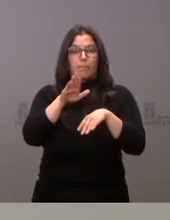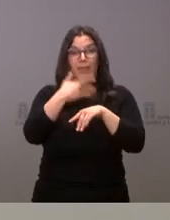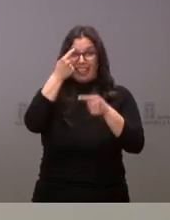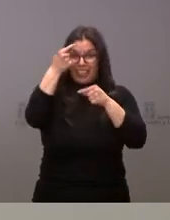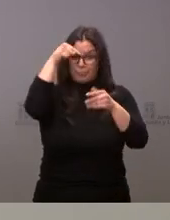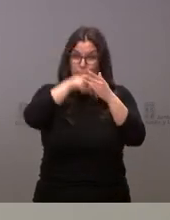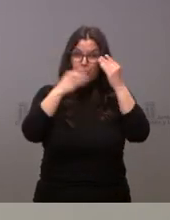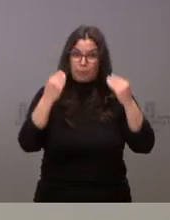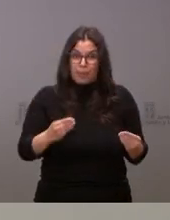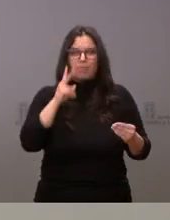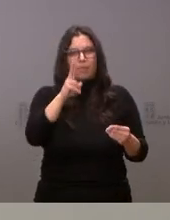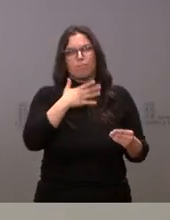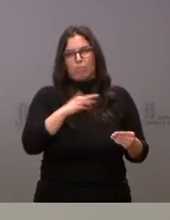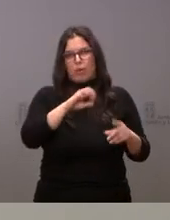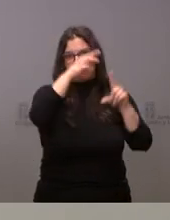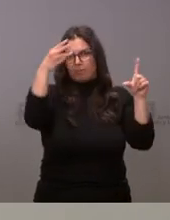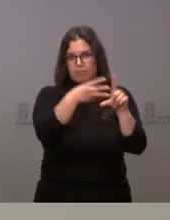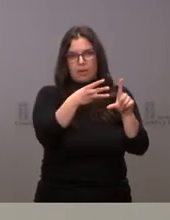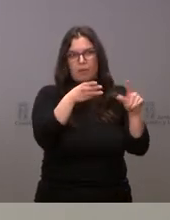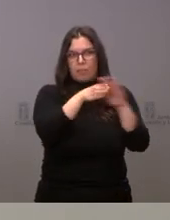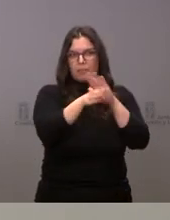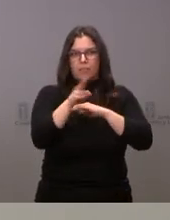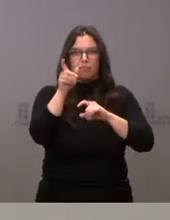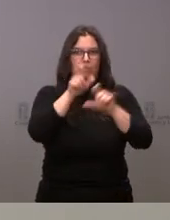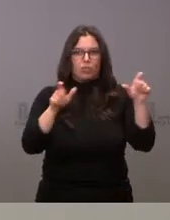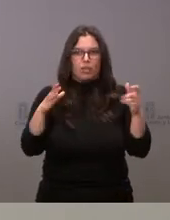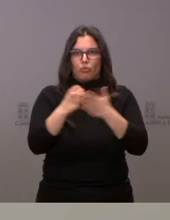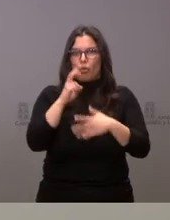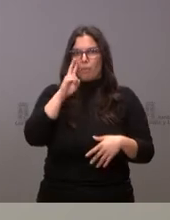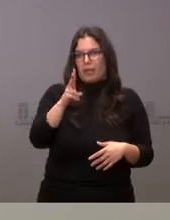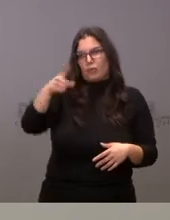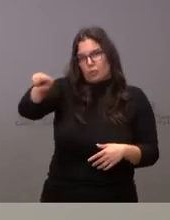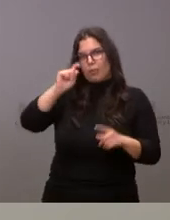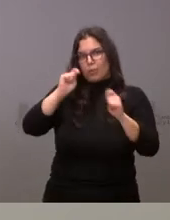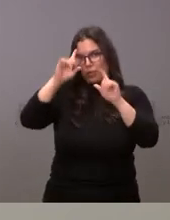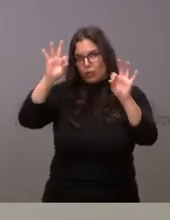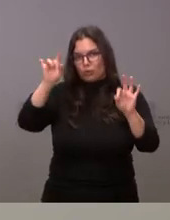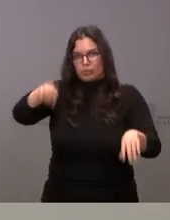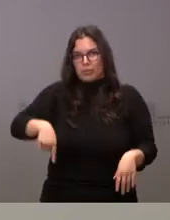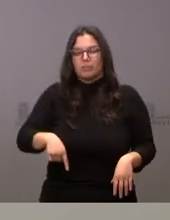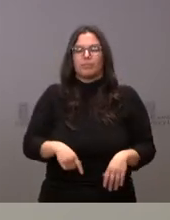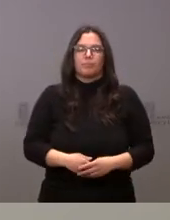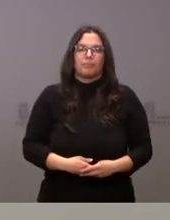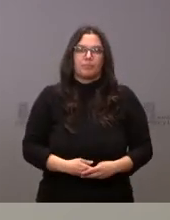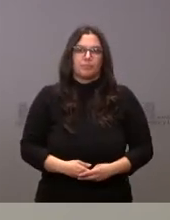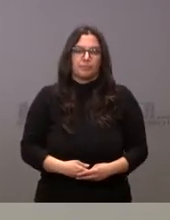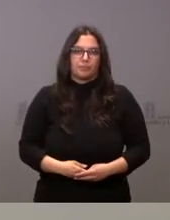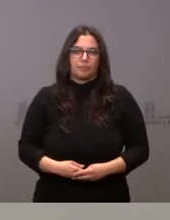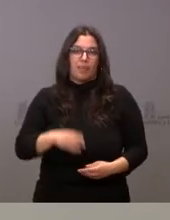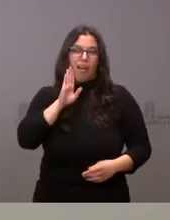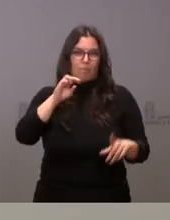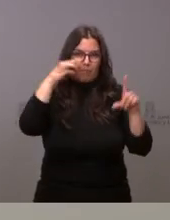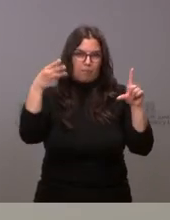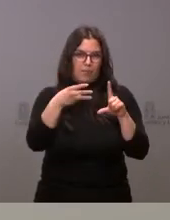ese protocolo está ya accesible para todos los ciudadanos y también lógicamente para todos ustedes en esa página web que les he